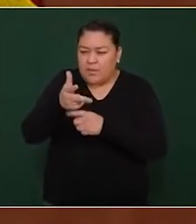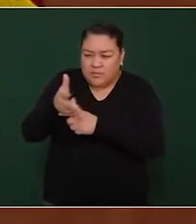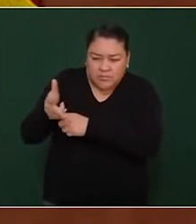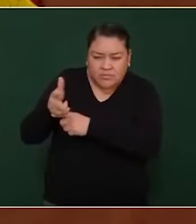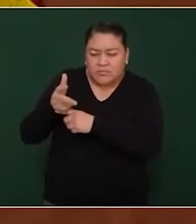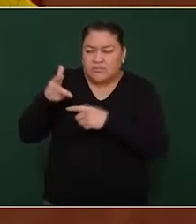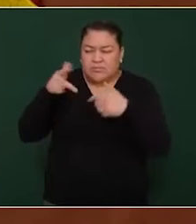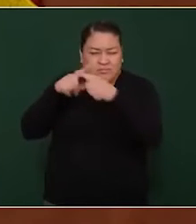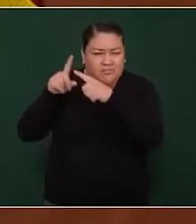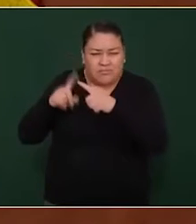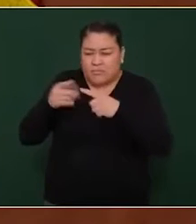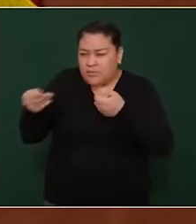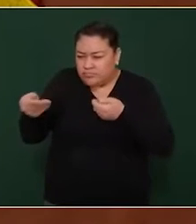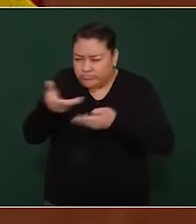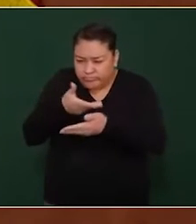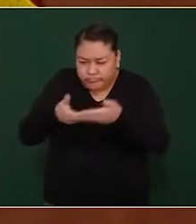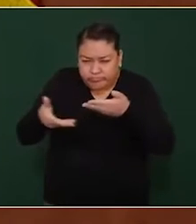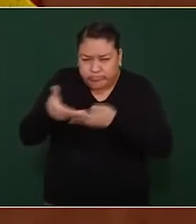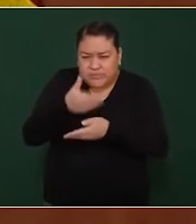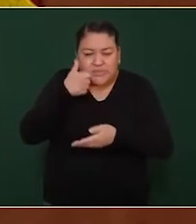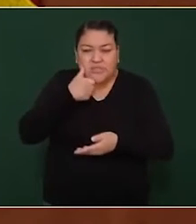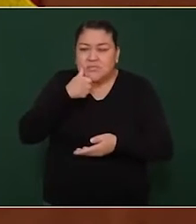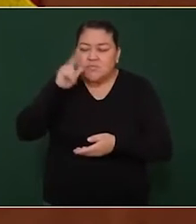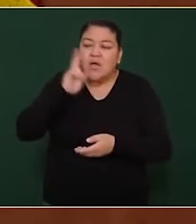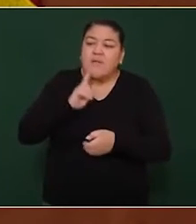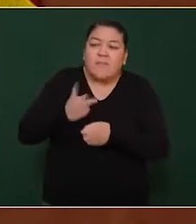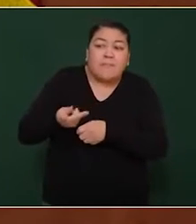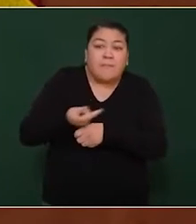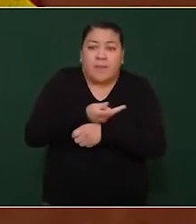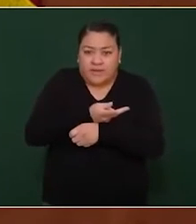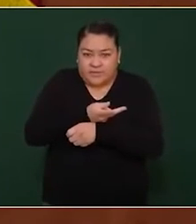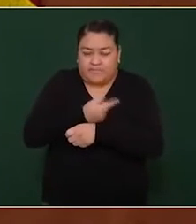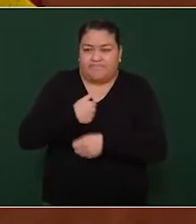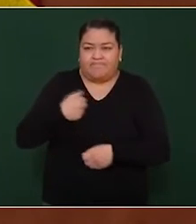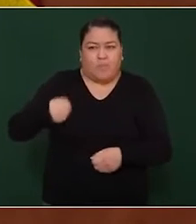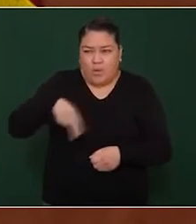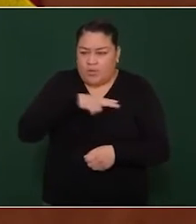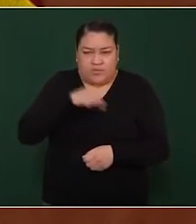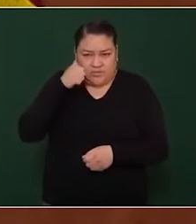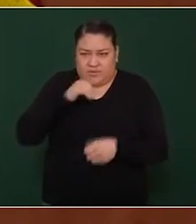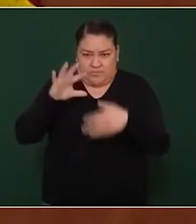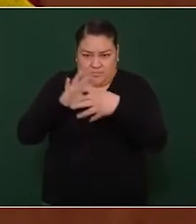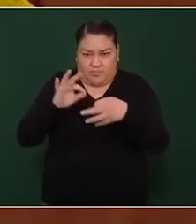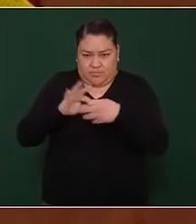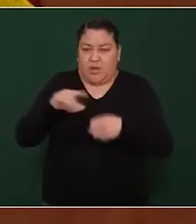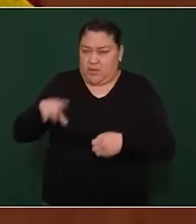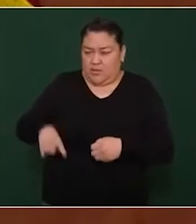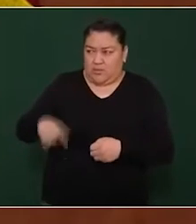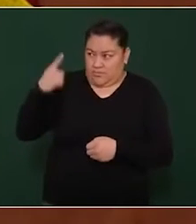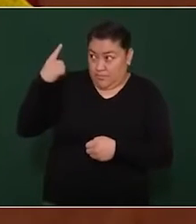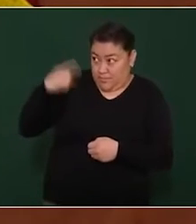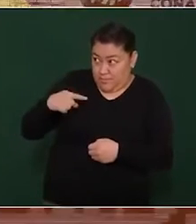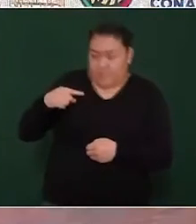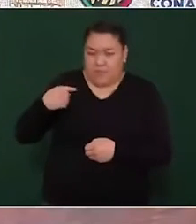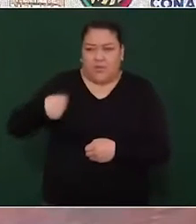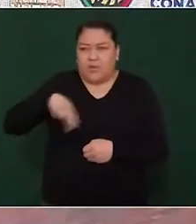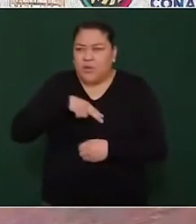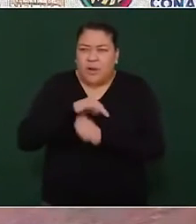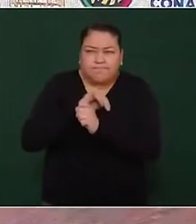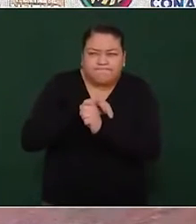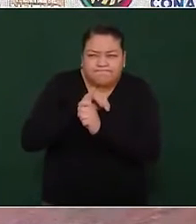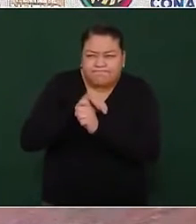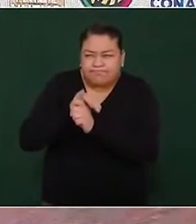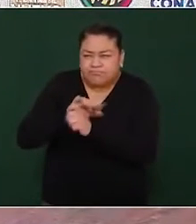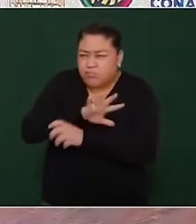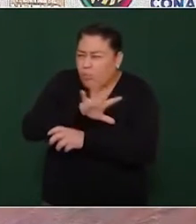y telefonía, para poder esclarecer este evento. Se ha insistido, que es la instrucción del gobierno federal, en agotar